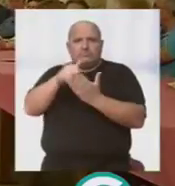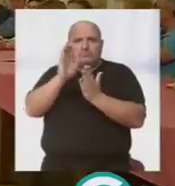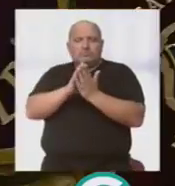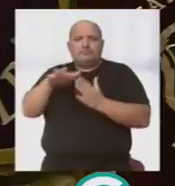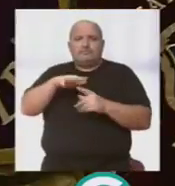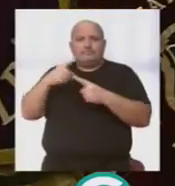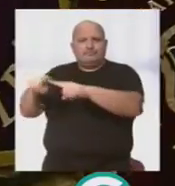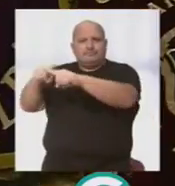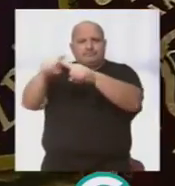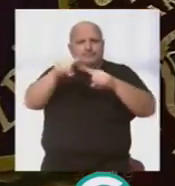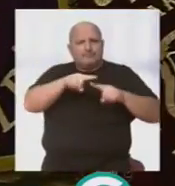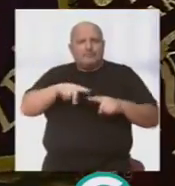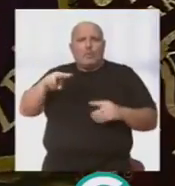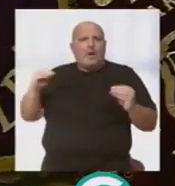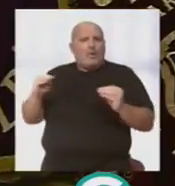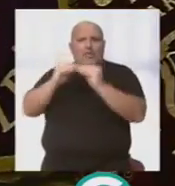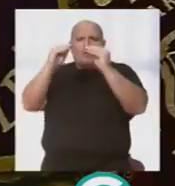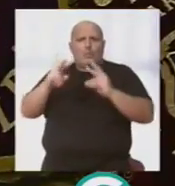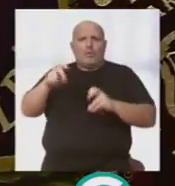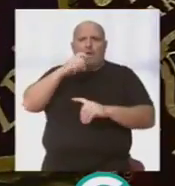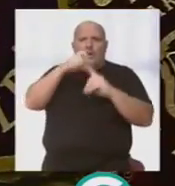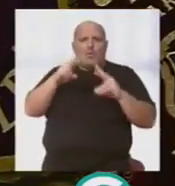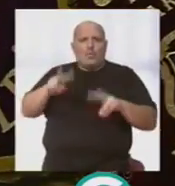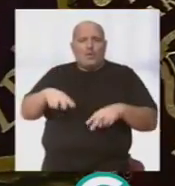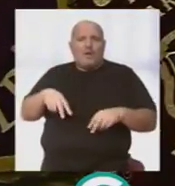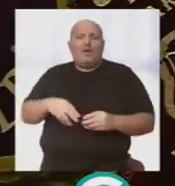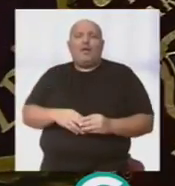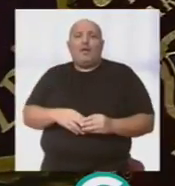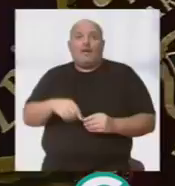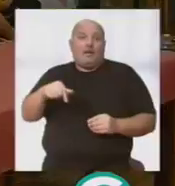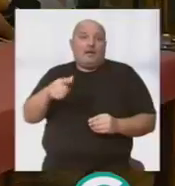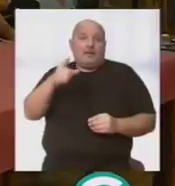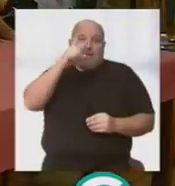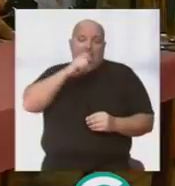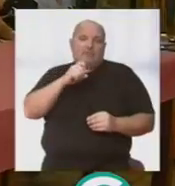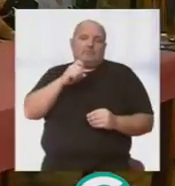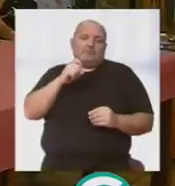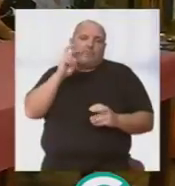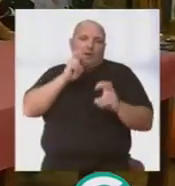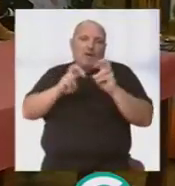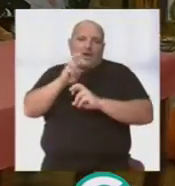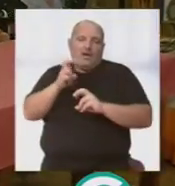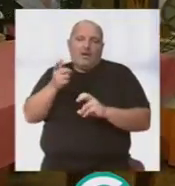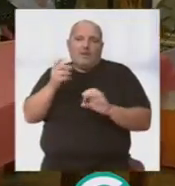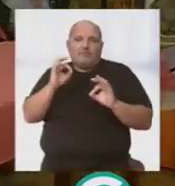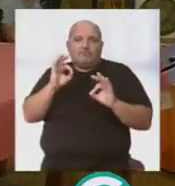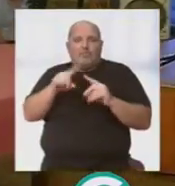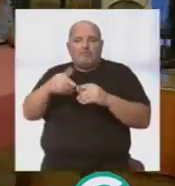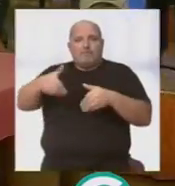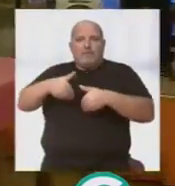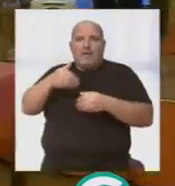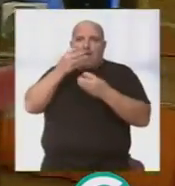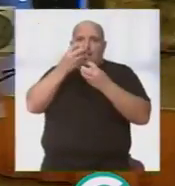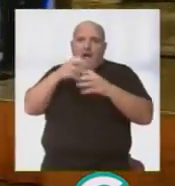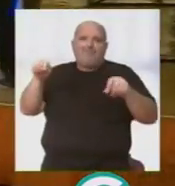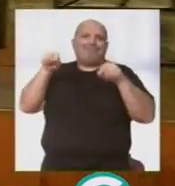haga en sitios diferentes, nunca coincide de un año para otro en el mismo sitio, y bueno, este año es que lo pedí a gritos,